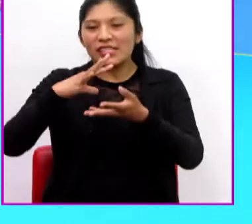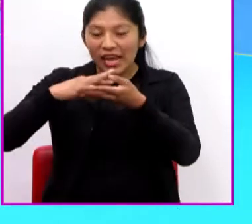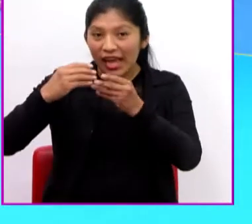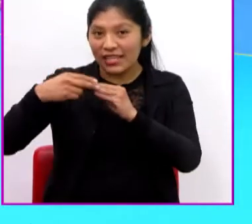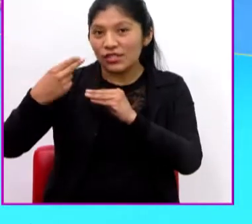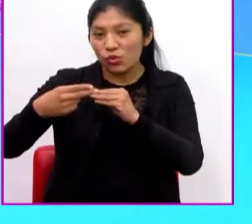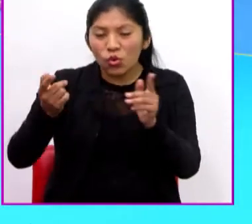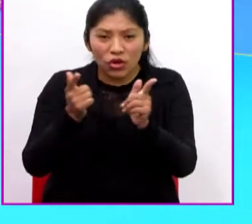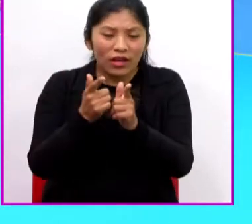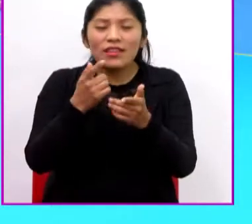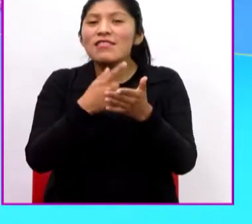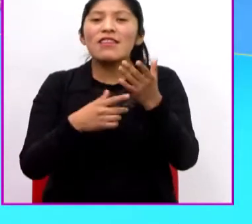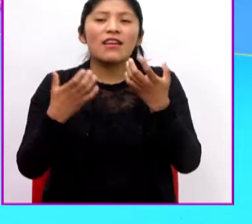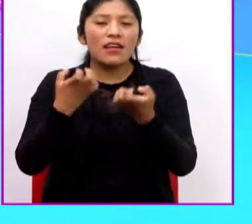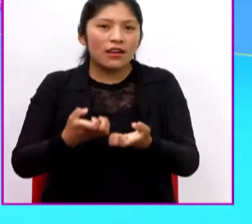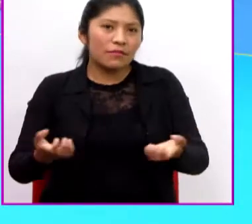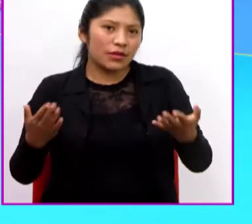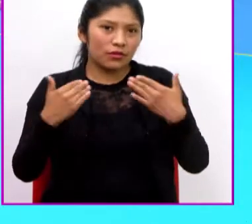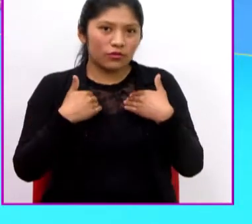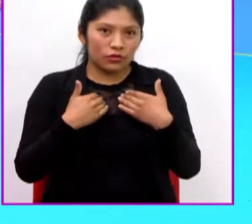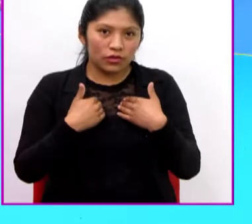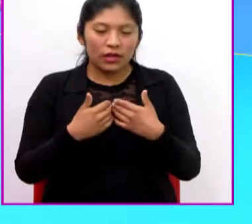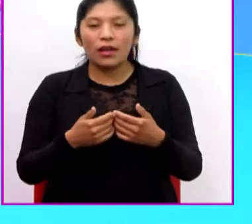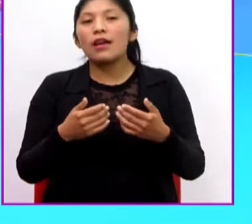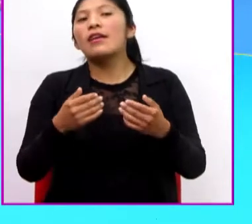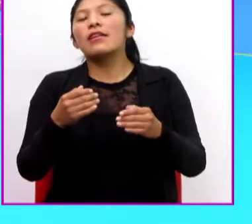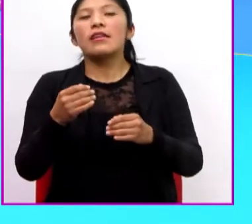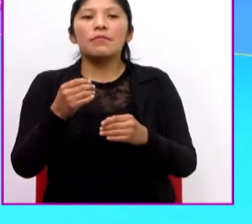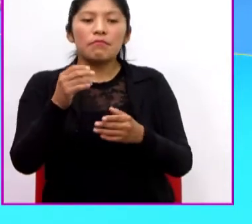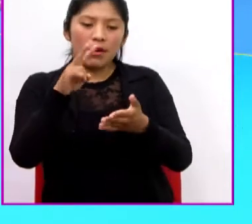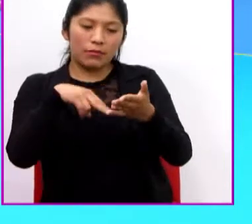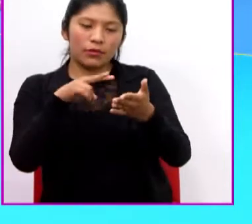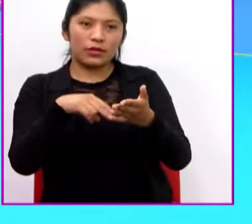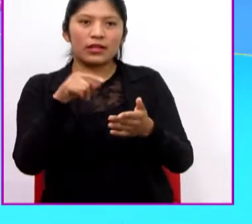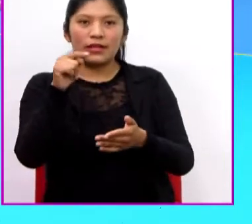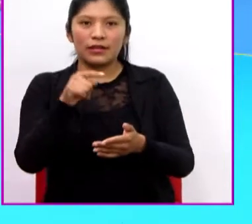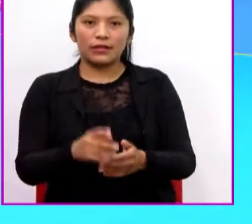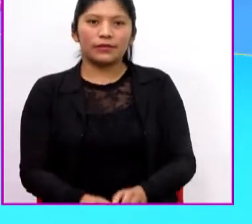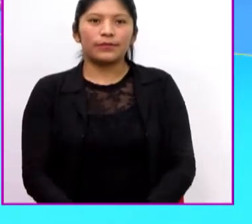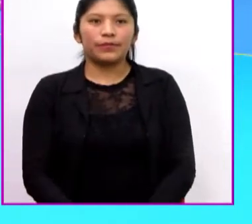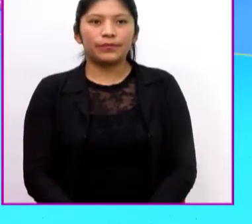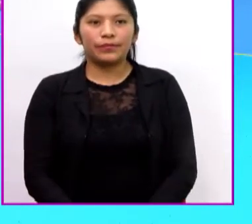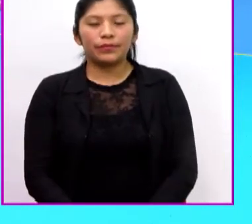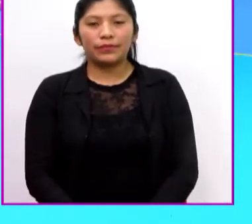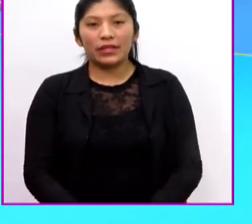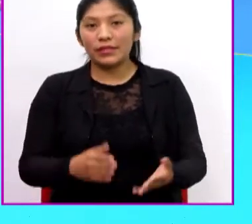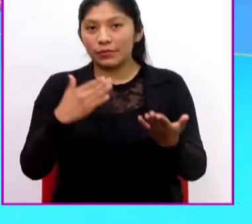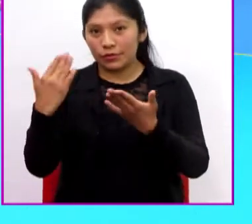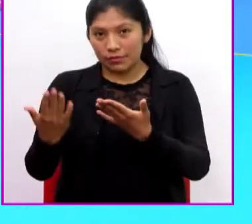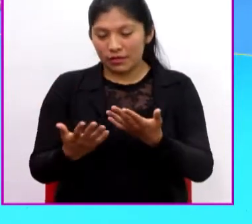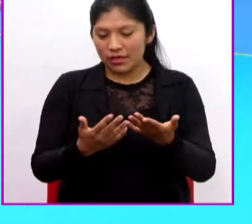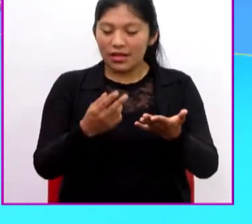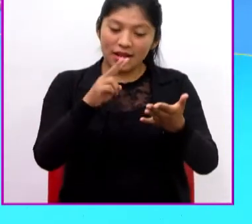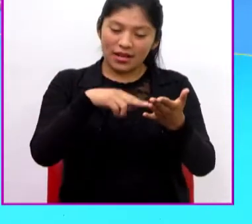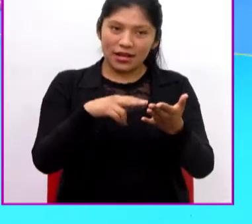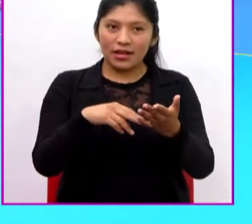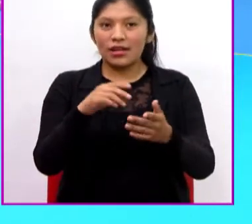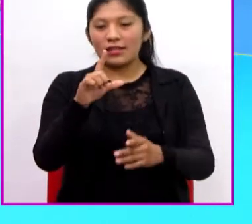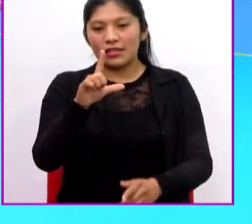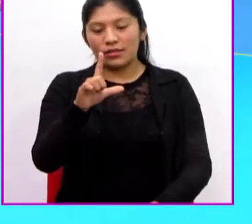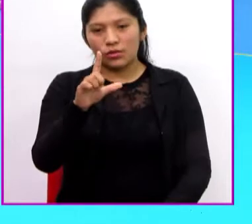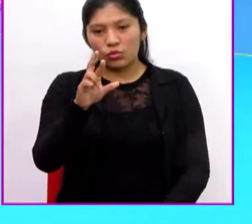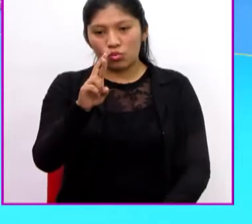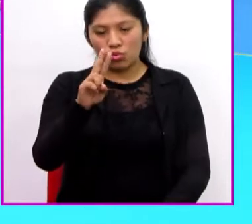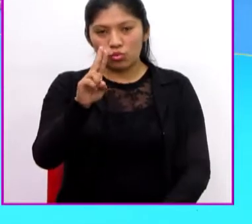como se lee y que elementos tiene, vamos a pasar a hacer la lectura de una. Les voy a invitar a revisar un texto que es del Musef